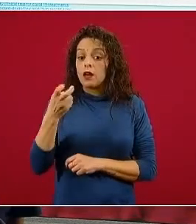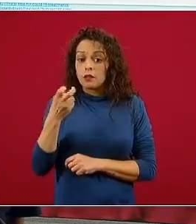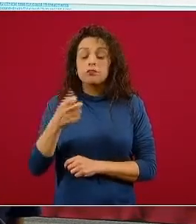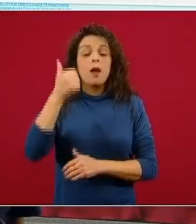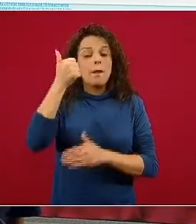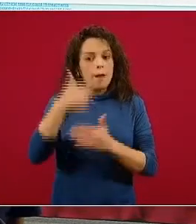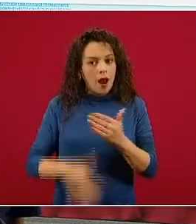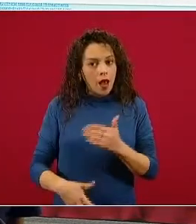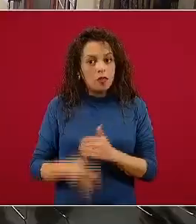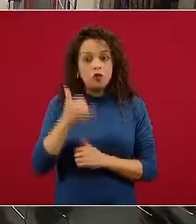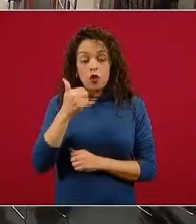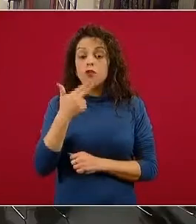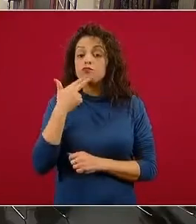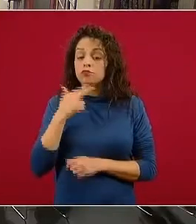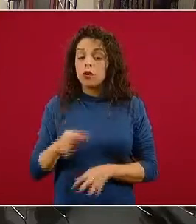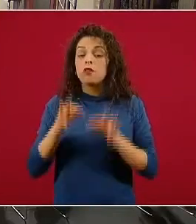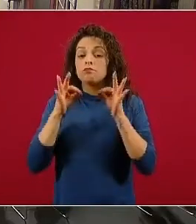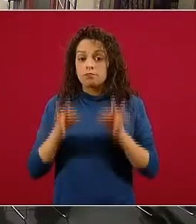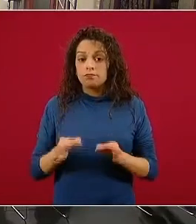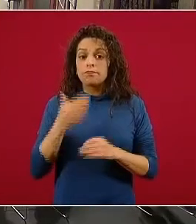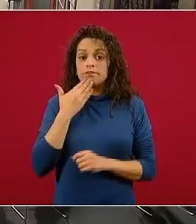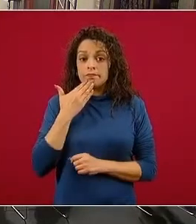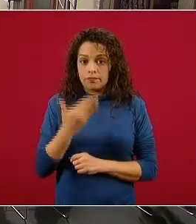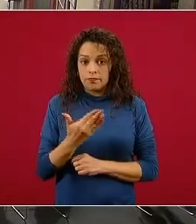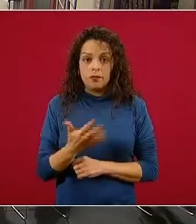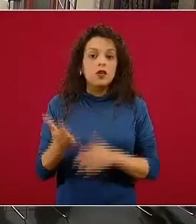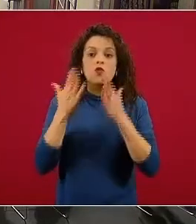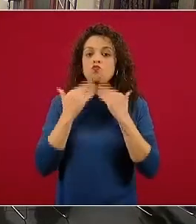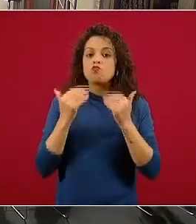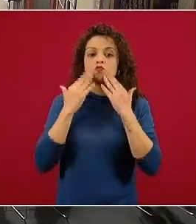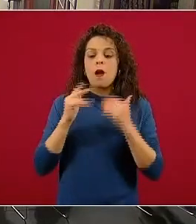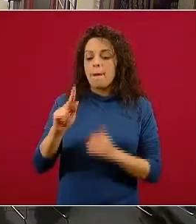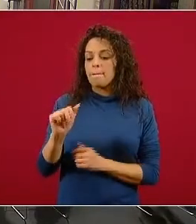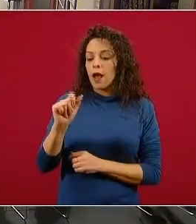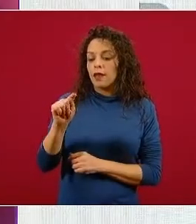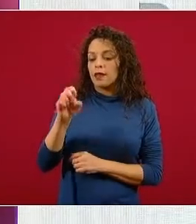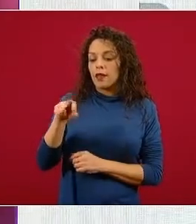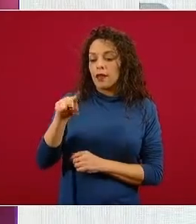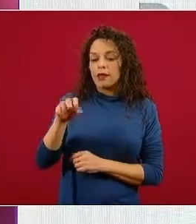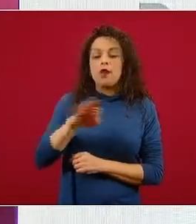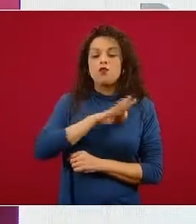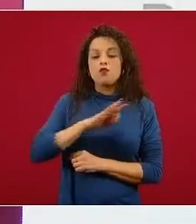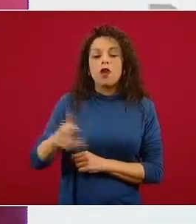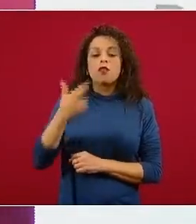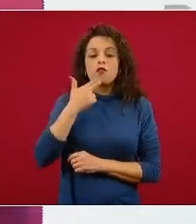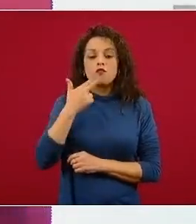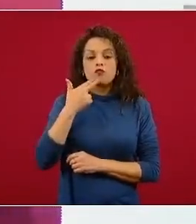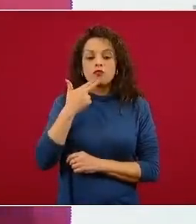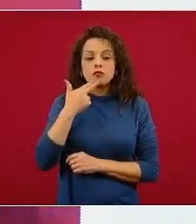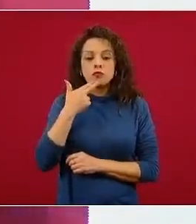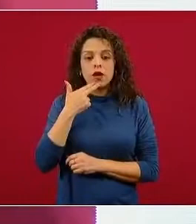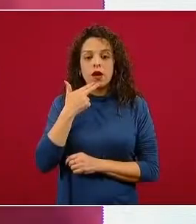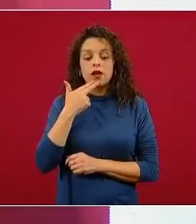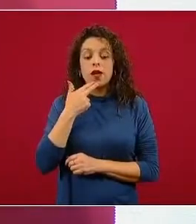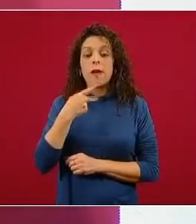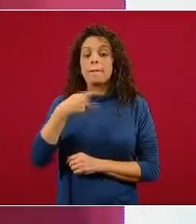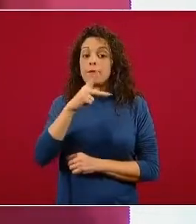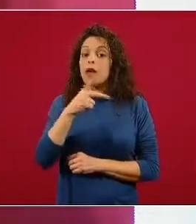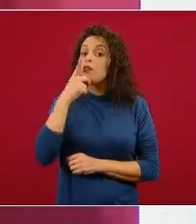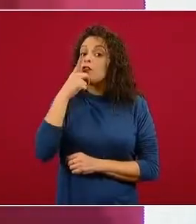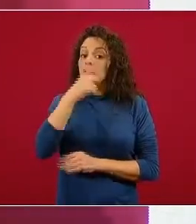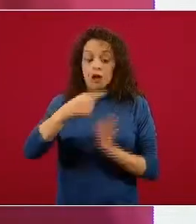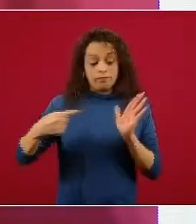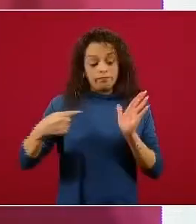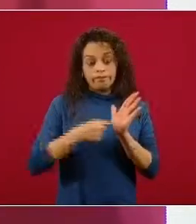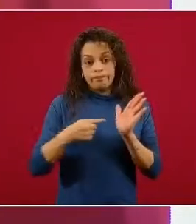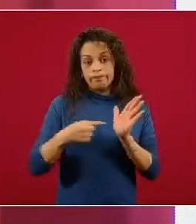barato, es un fármaco que no tiene ya patente y podría estarse utilizando, como se recomienda en la guía de